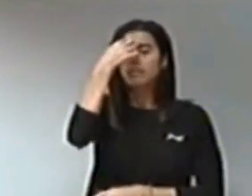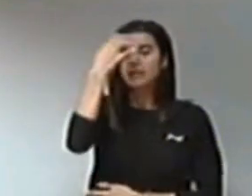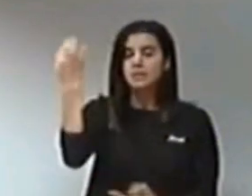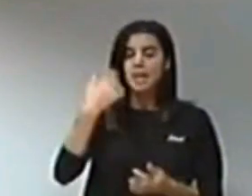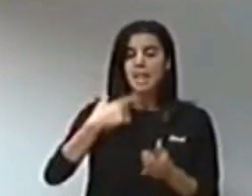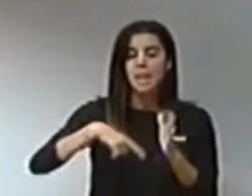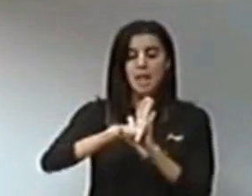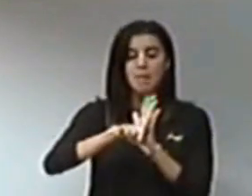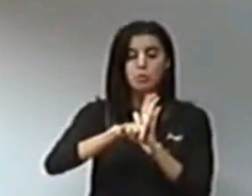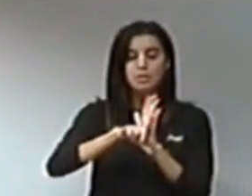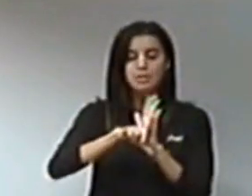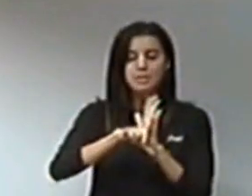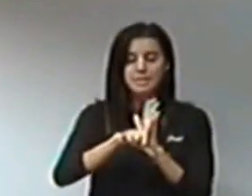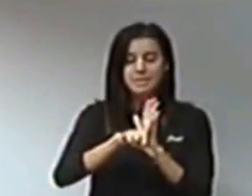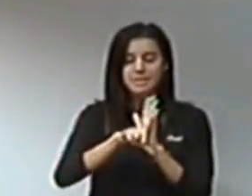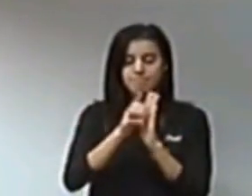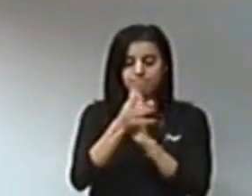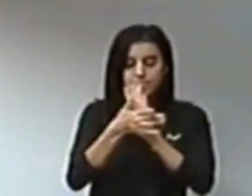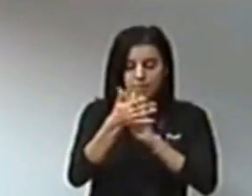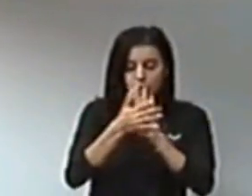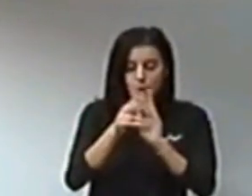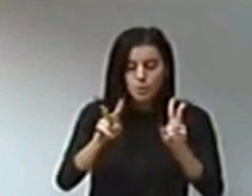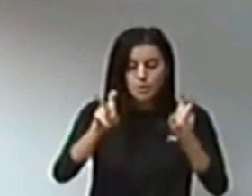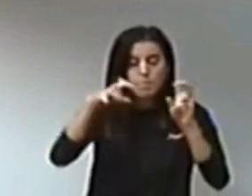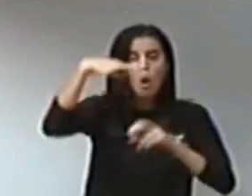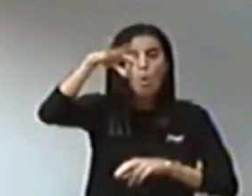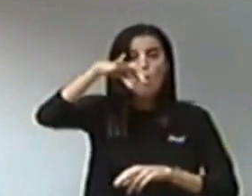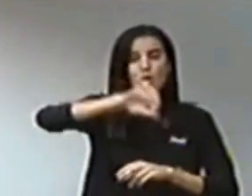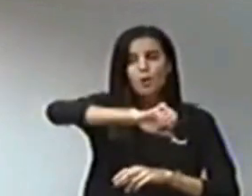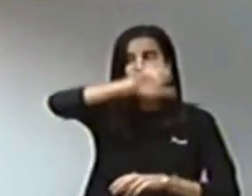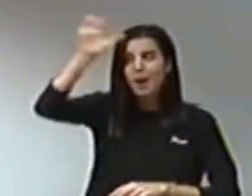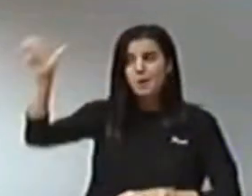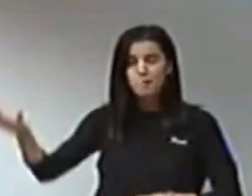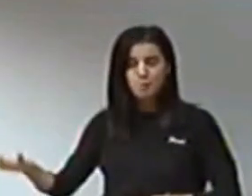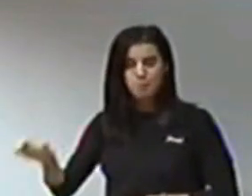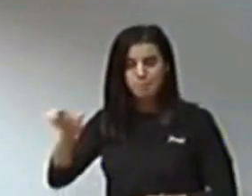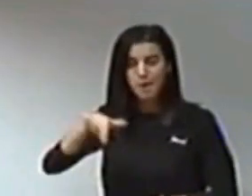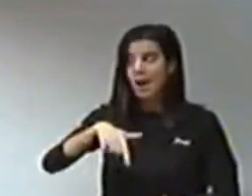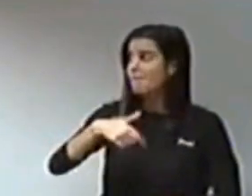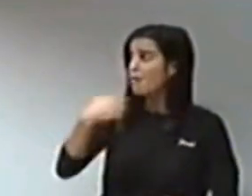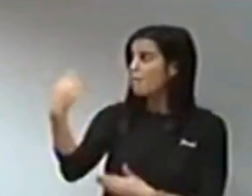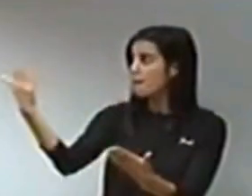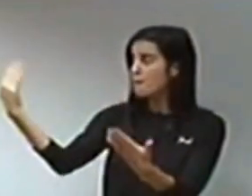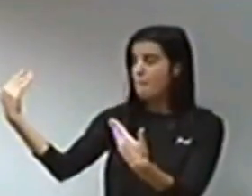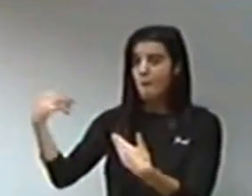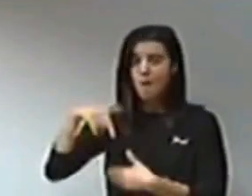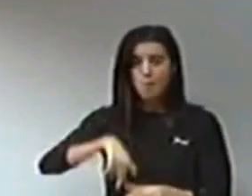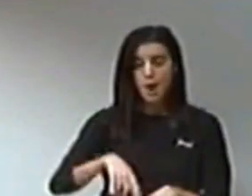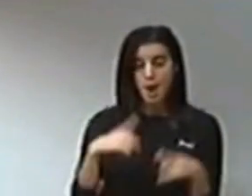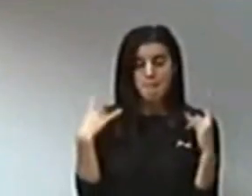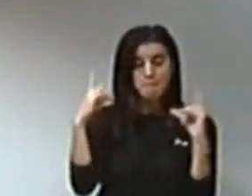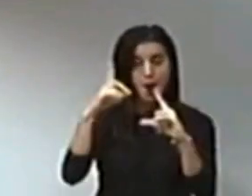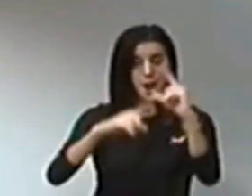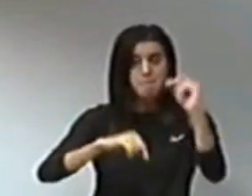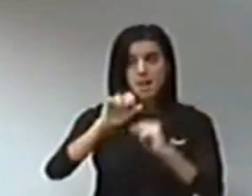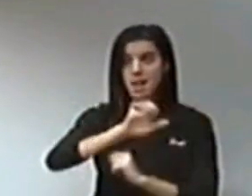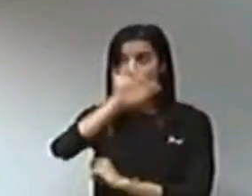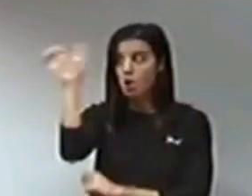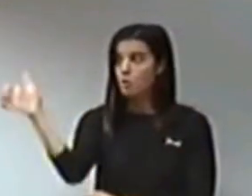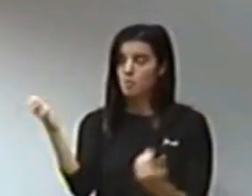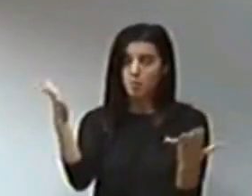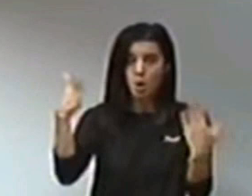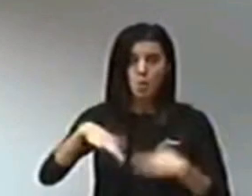sobre algo único en Europa, que es el palmeral. Es algo único y no habrá jamás